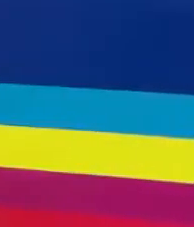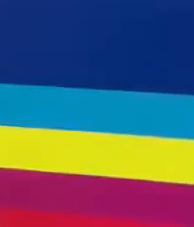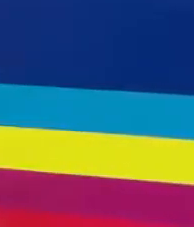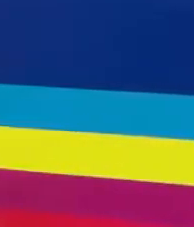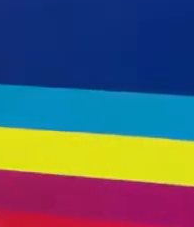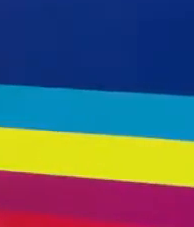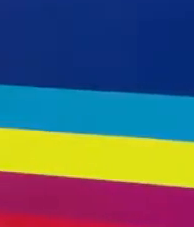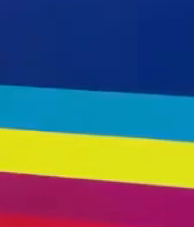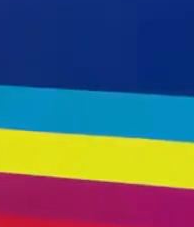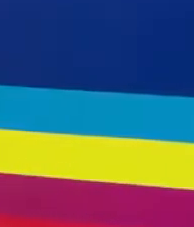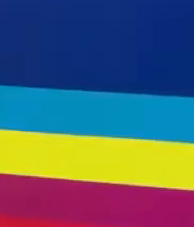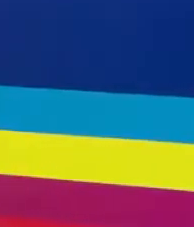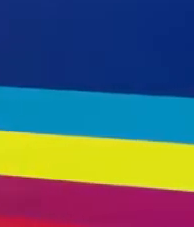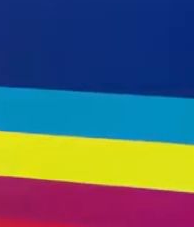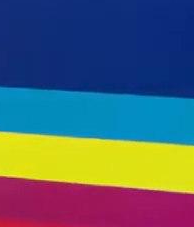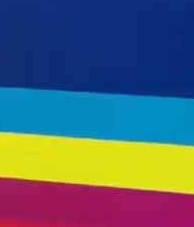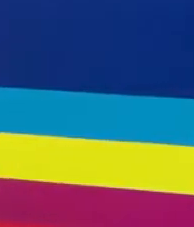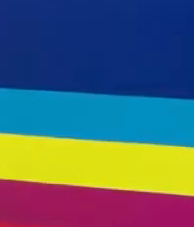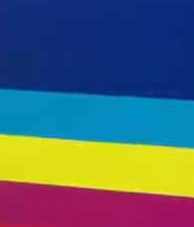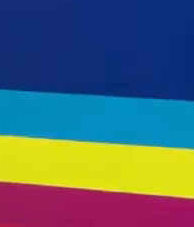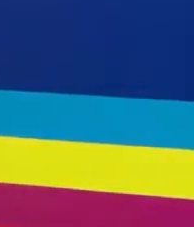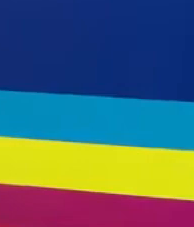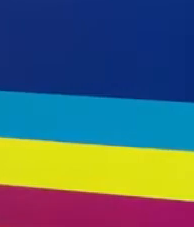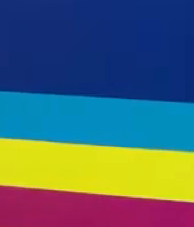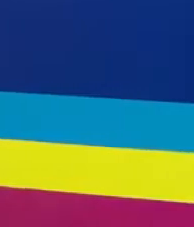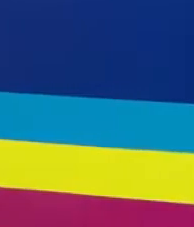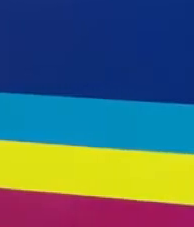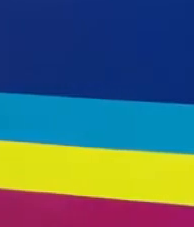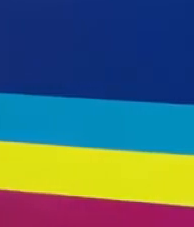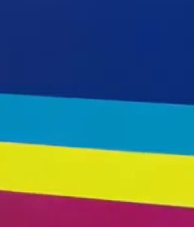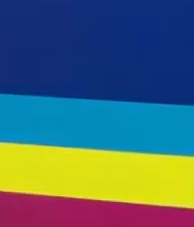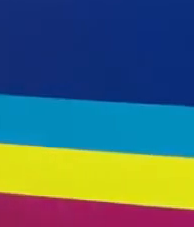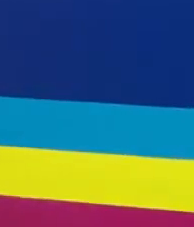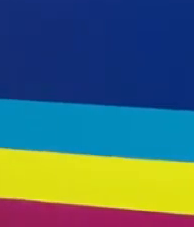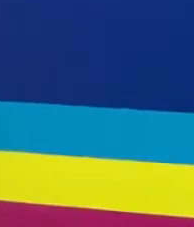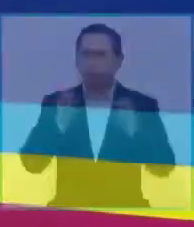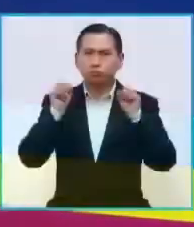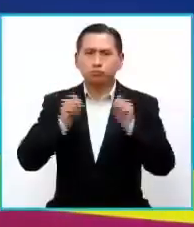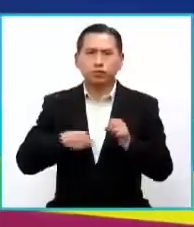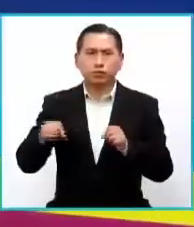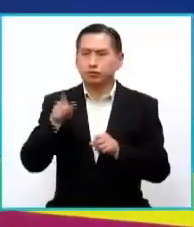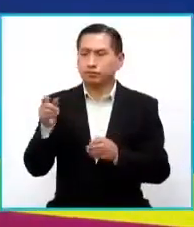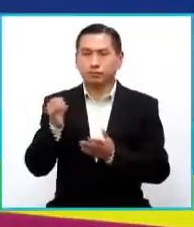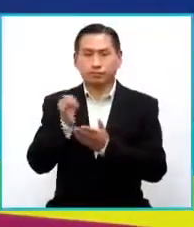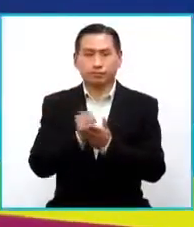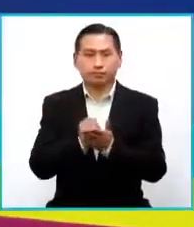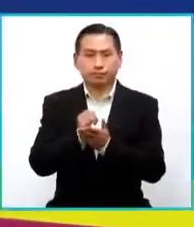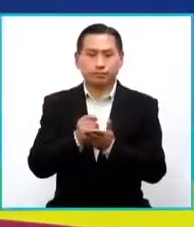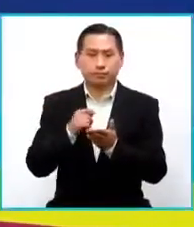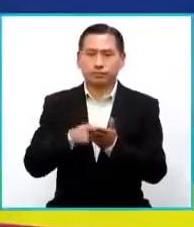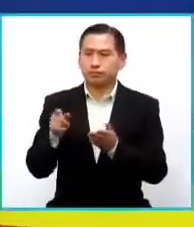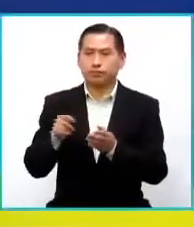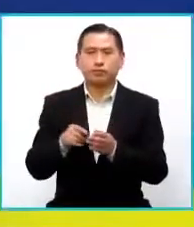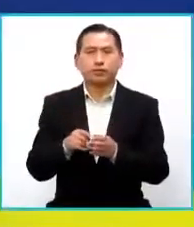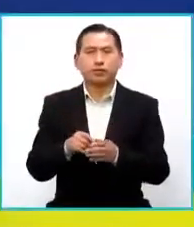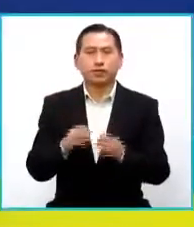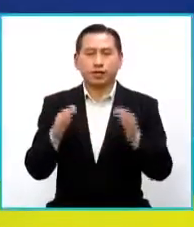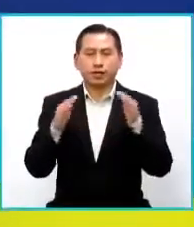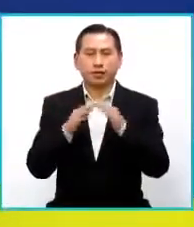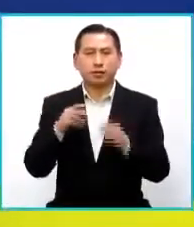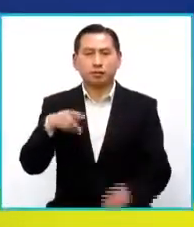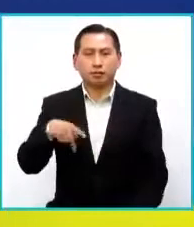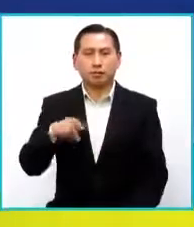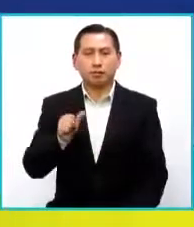Bueno, veíamos un fragmentito de este documental concierto que pueden ver todavía a través de la plataforma del Espacio Simón y Patiño.